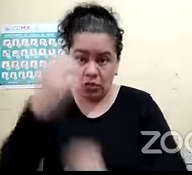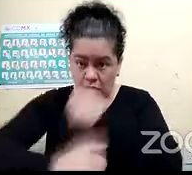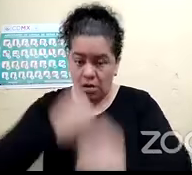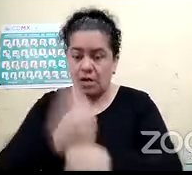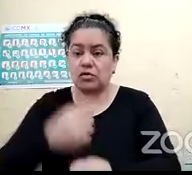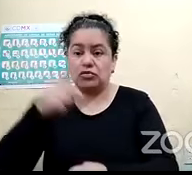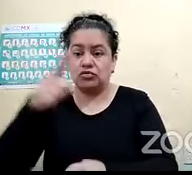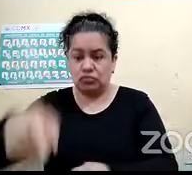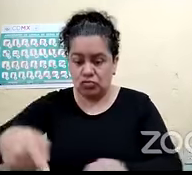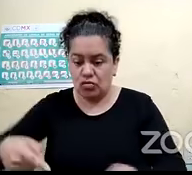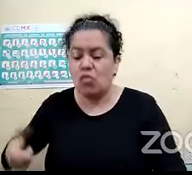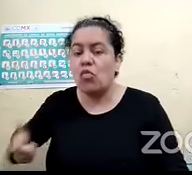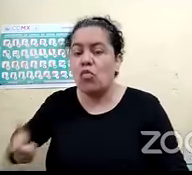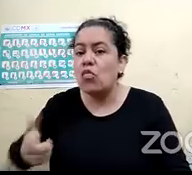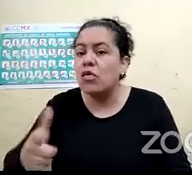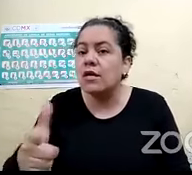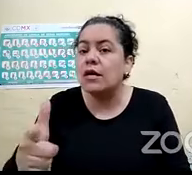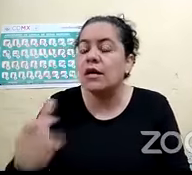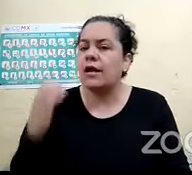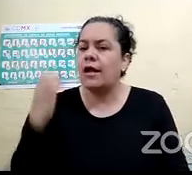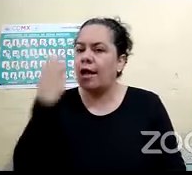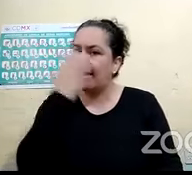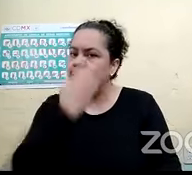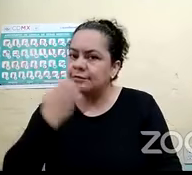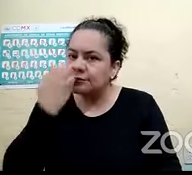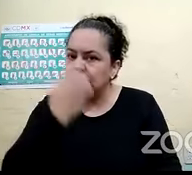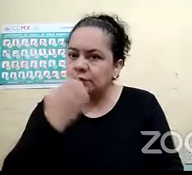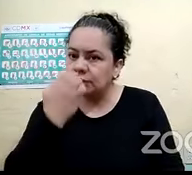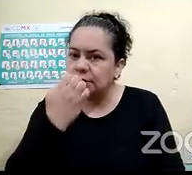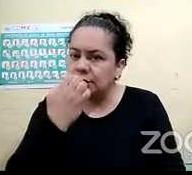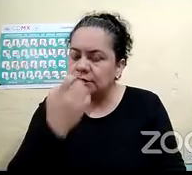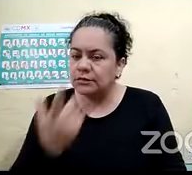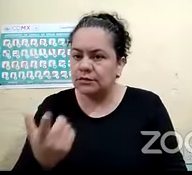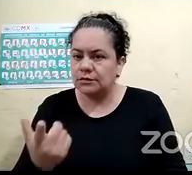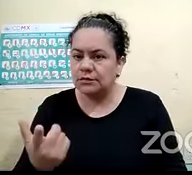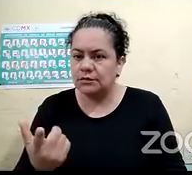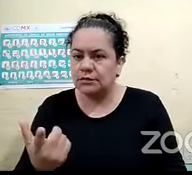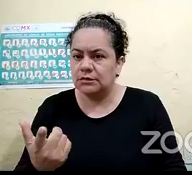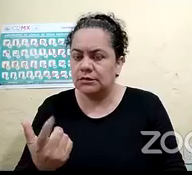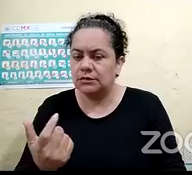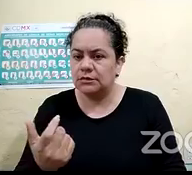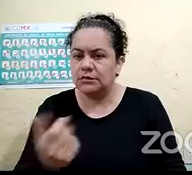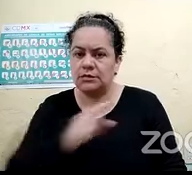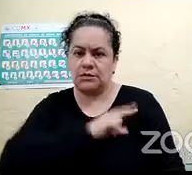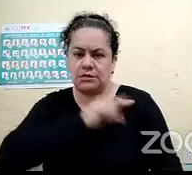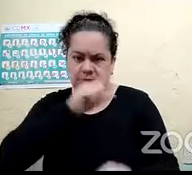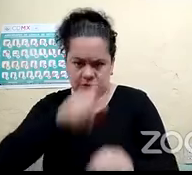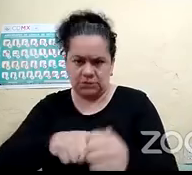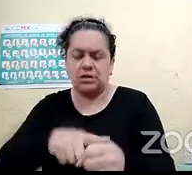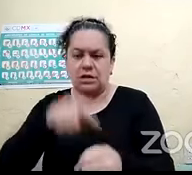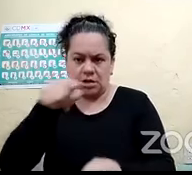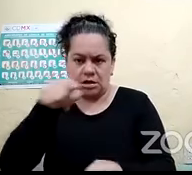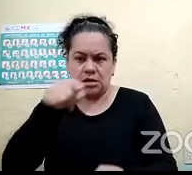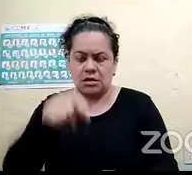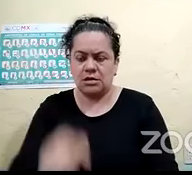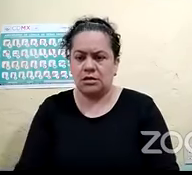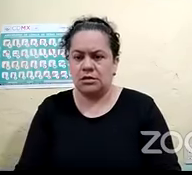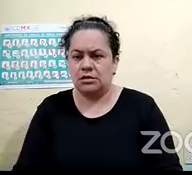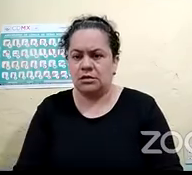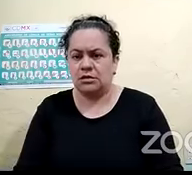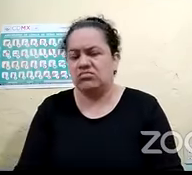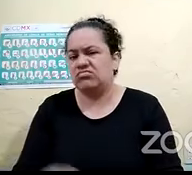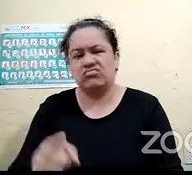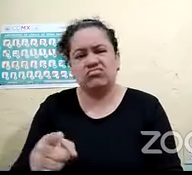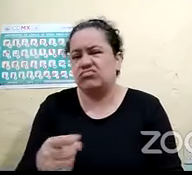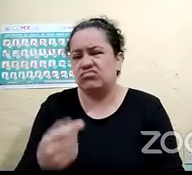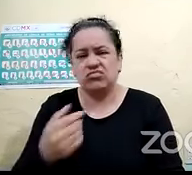me quedé en una institución, en una escuela especial internada. La verdad es que no aguanté, tuve